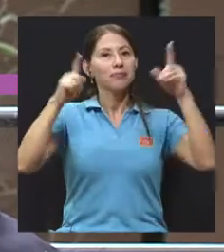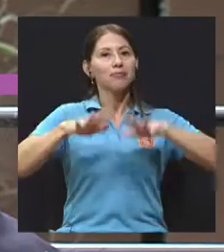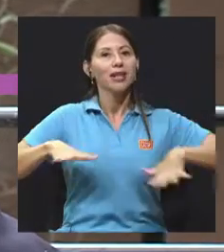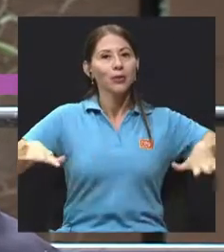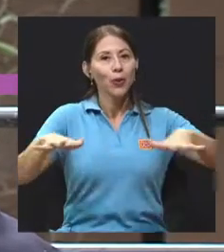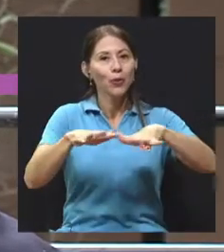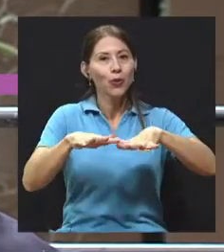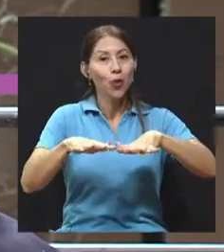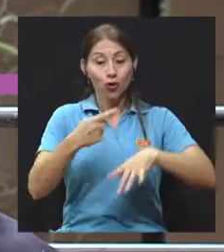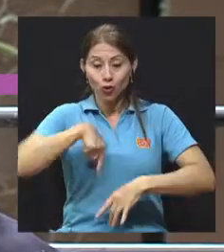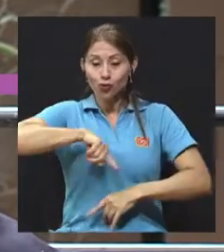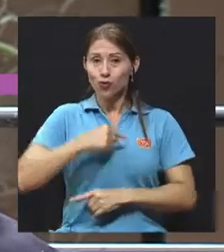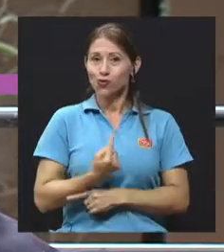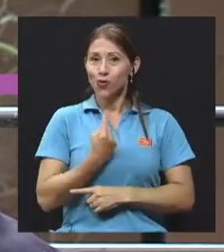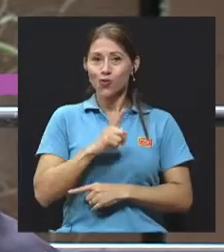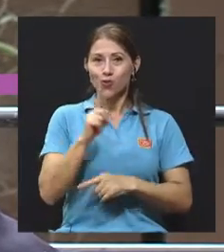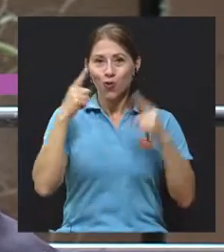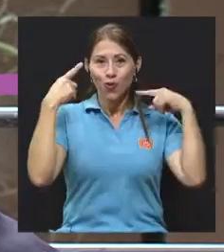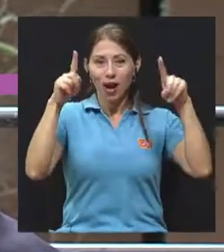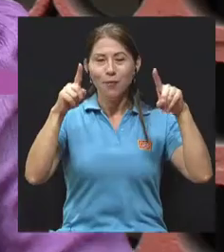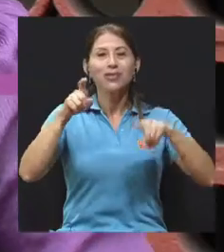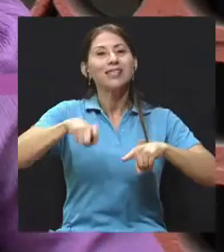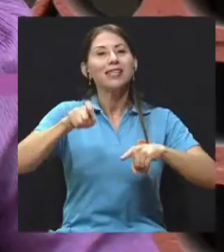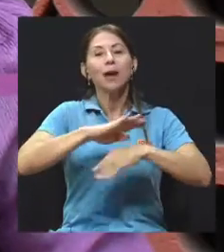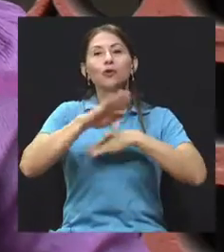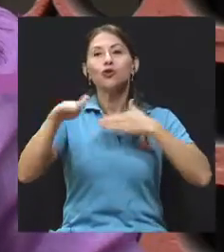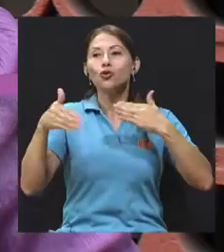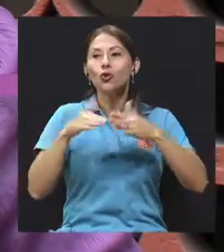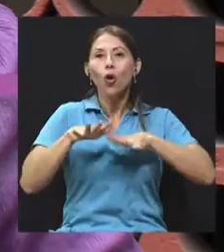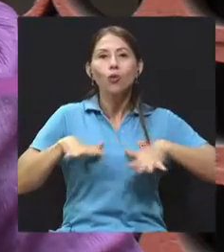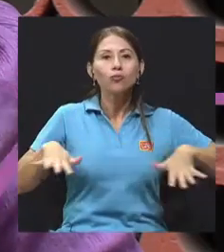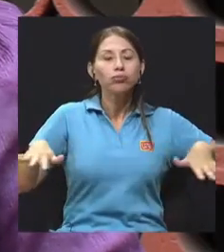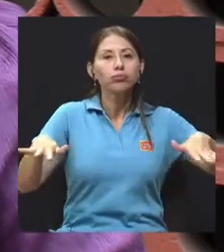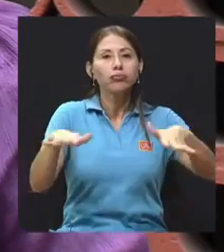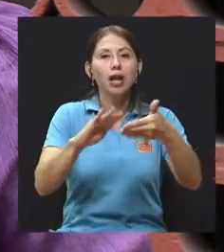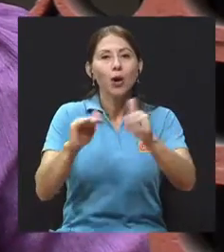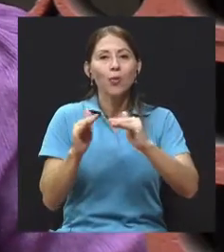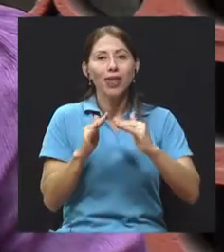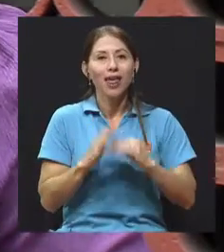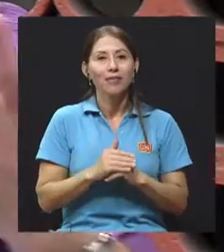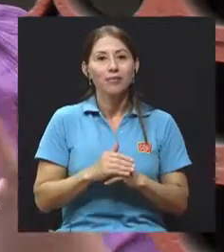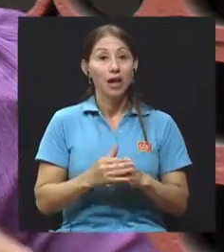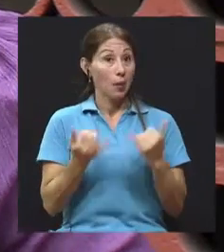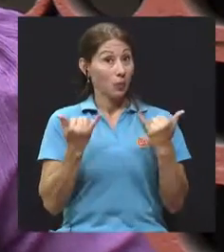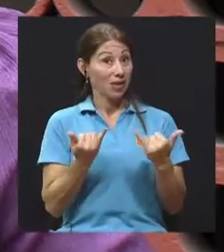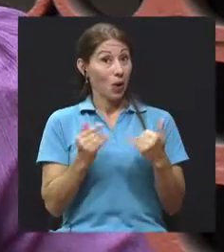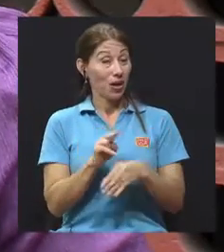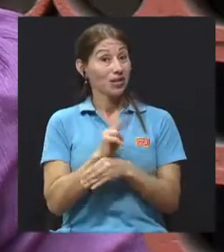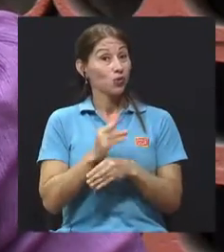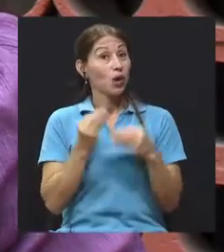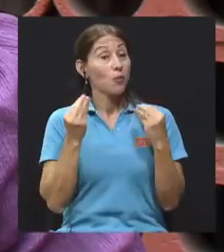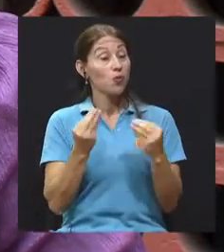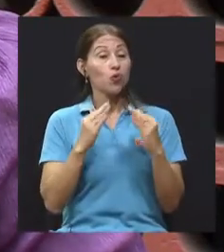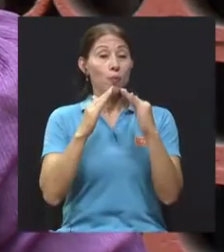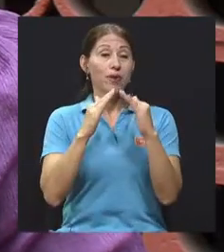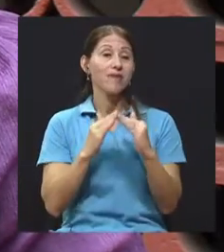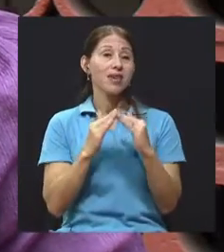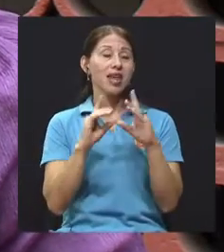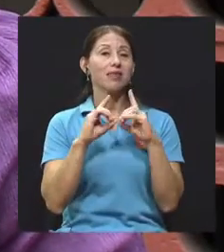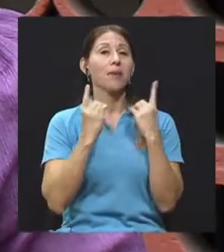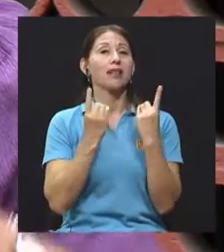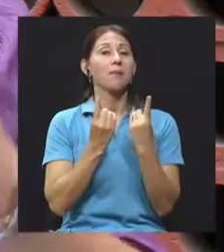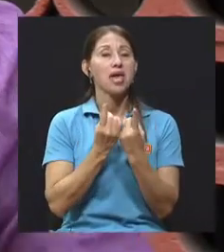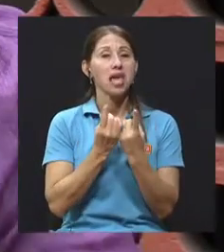nosotros solos, necesitamos toda nuestra comunidad. Ahora también que se está dando mucho, vivir en condominios, apartamentos,